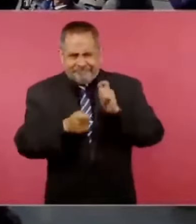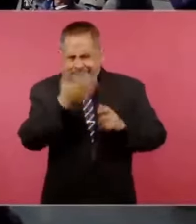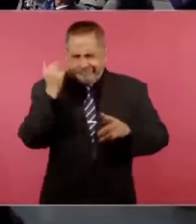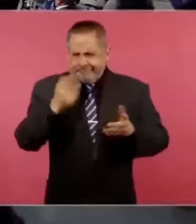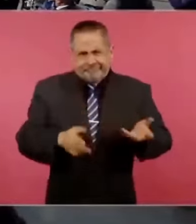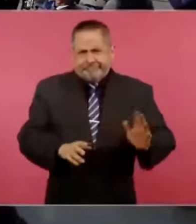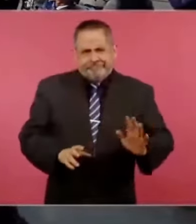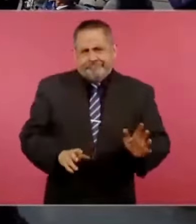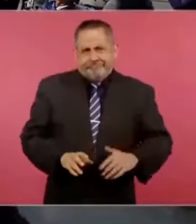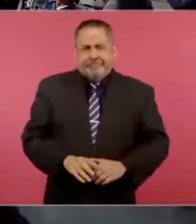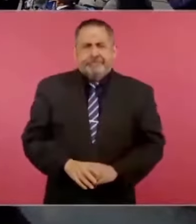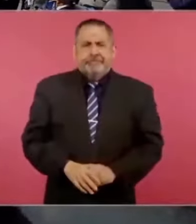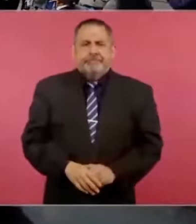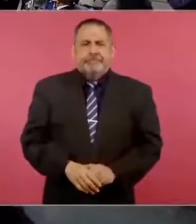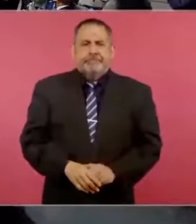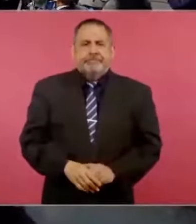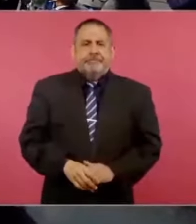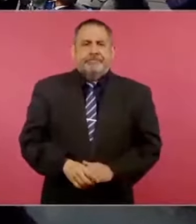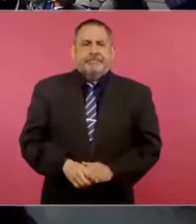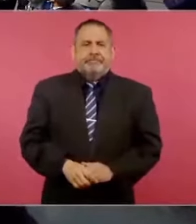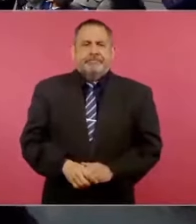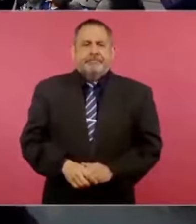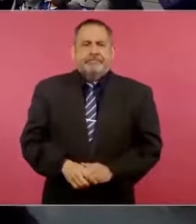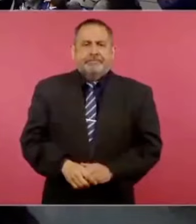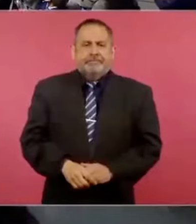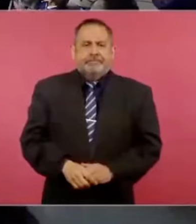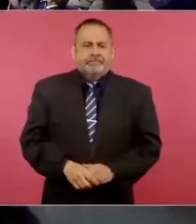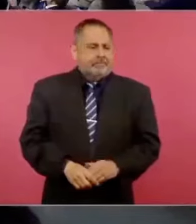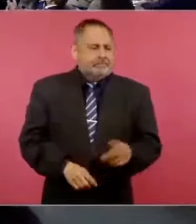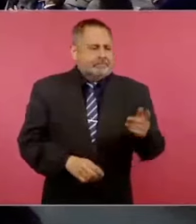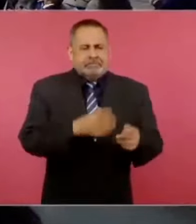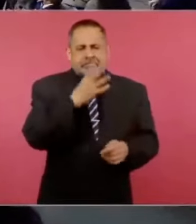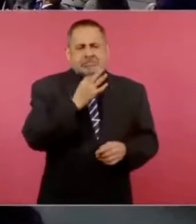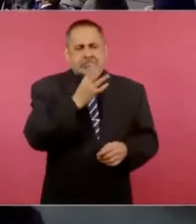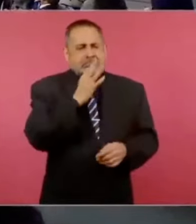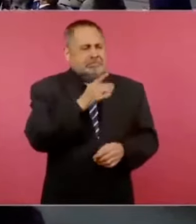está en parvulito.